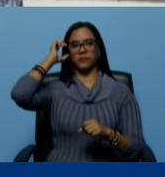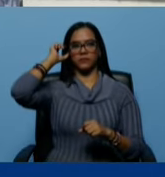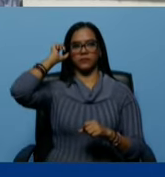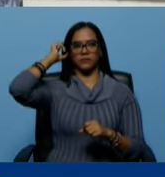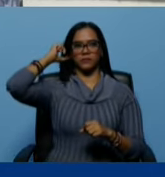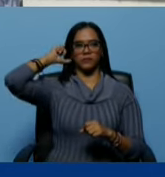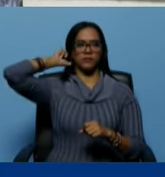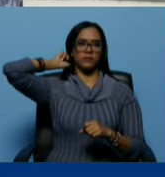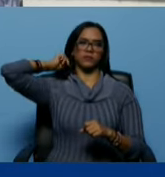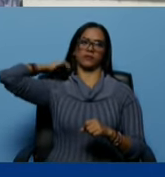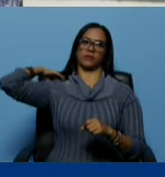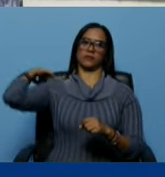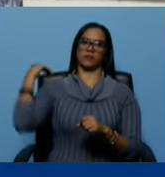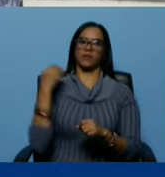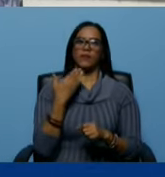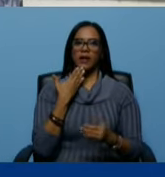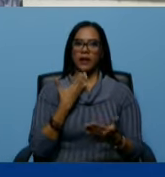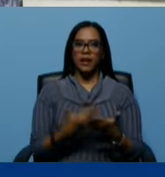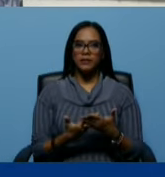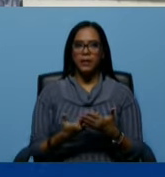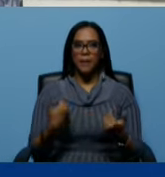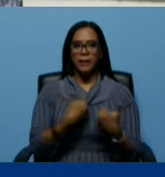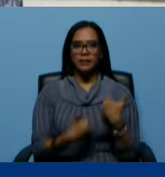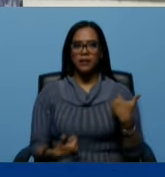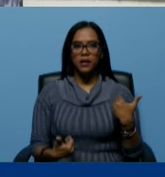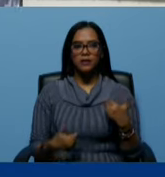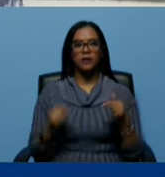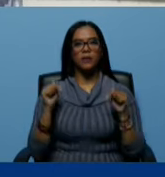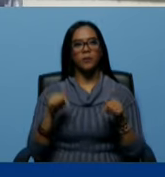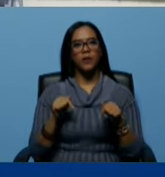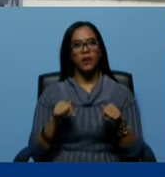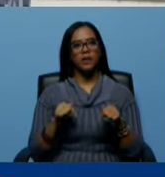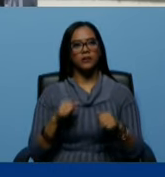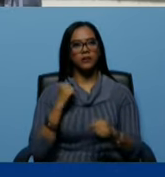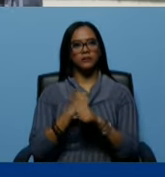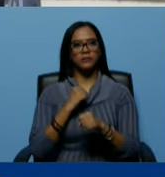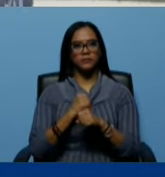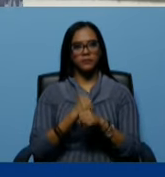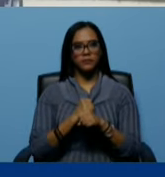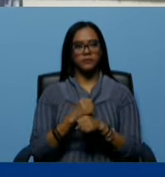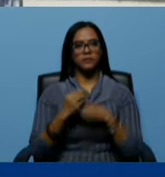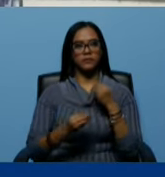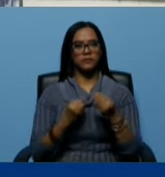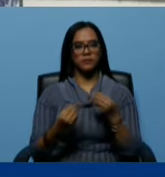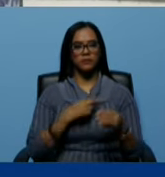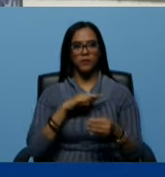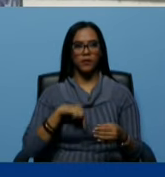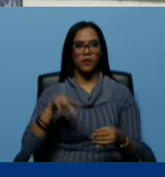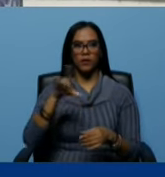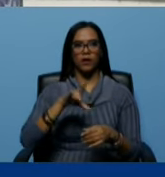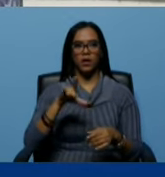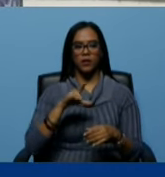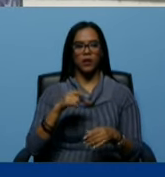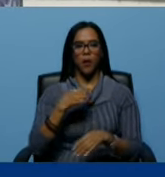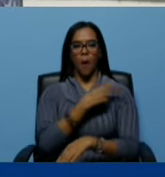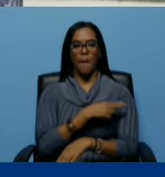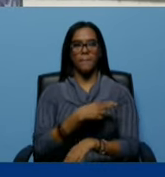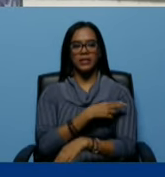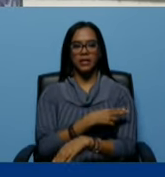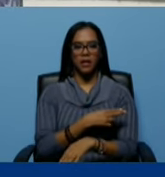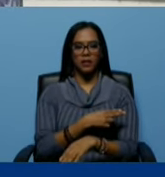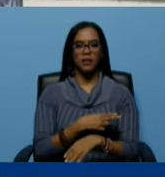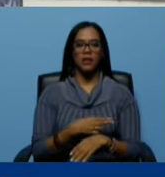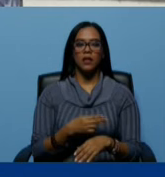gracias, presidente, por esta gran obra que ha realizado en nuestro querido hospital Domingo Luciani,